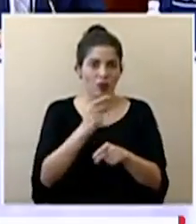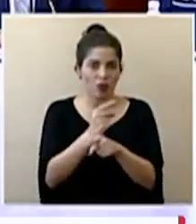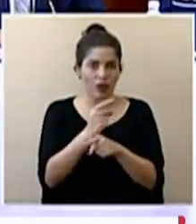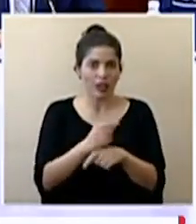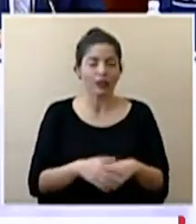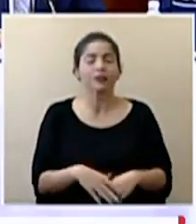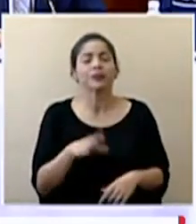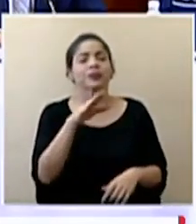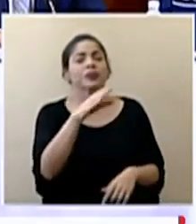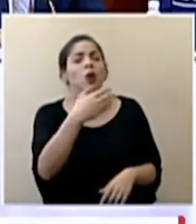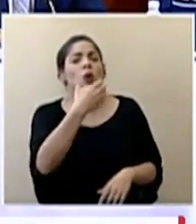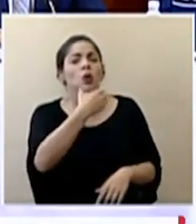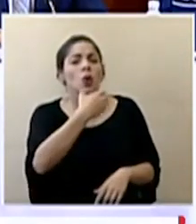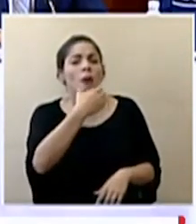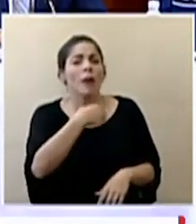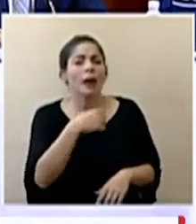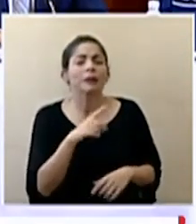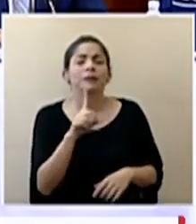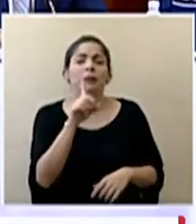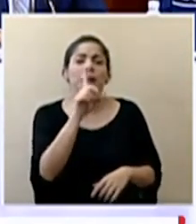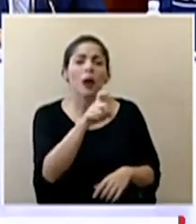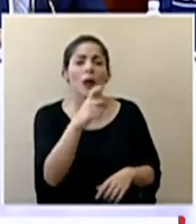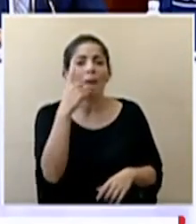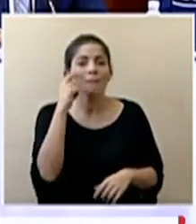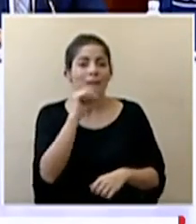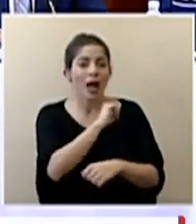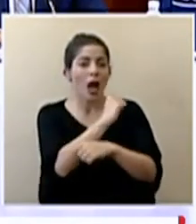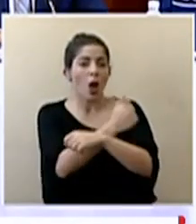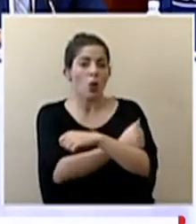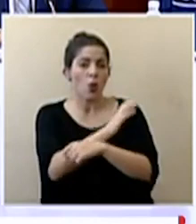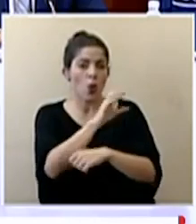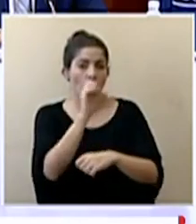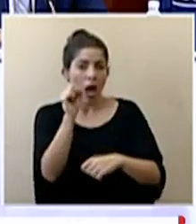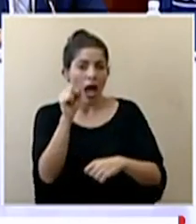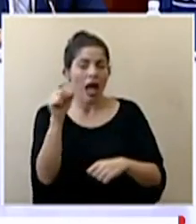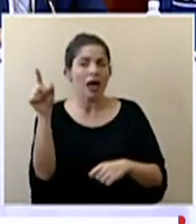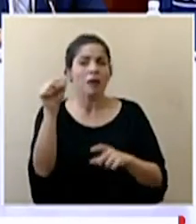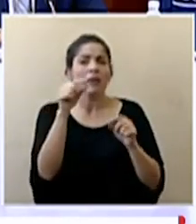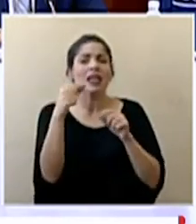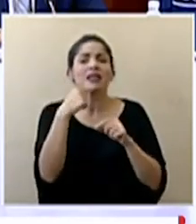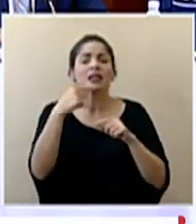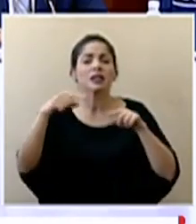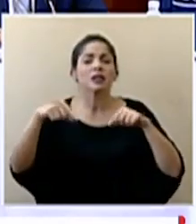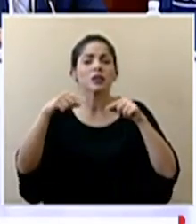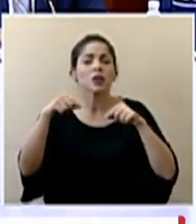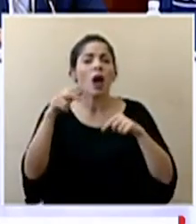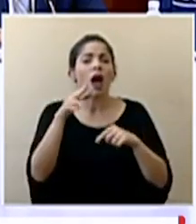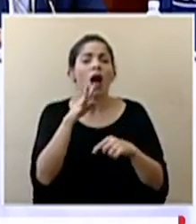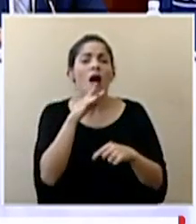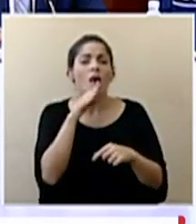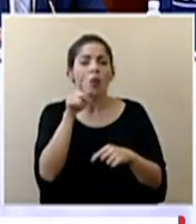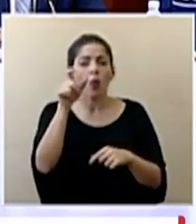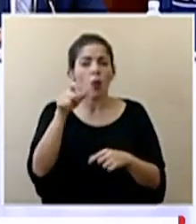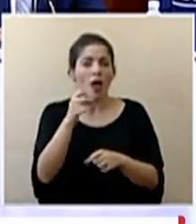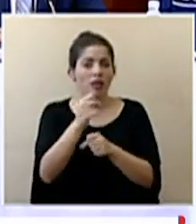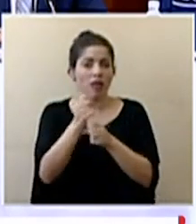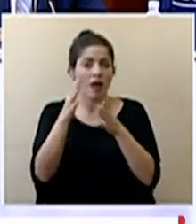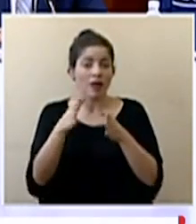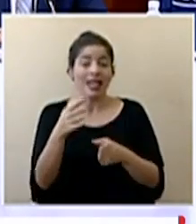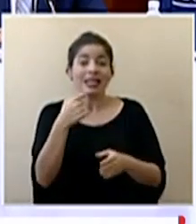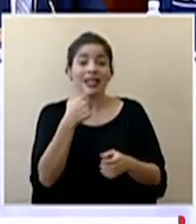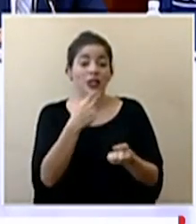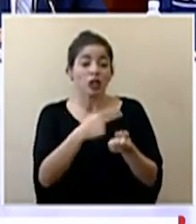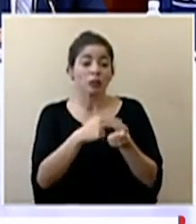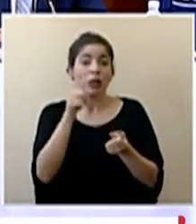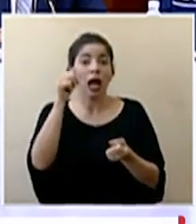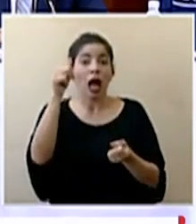Don Román consultamos para las autoridades de la caja que circula un audio de una presunta funcionaria en el que indica que del hospital